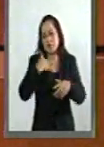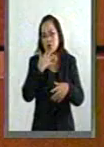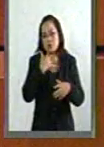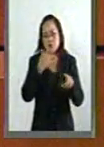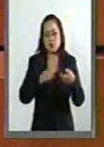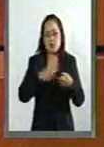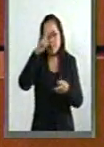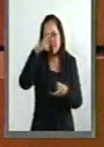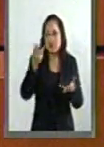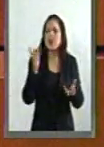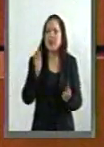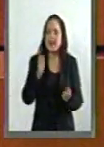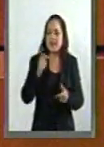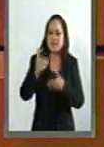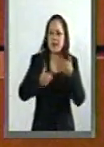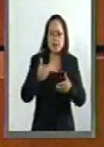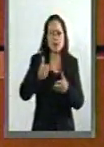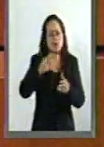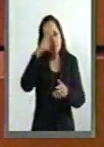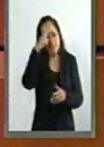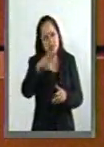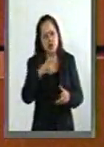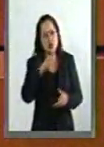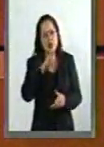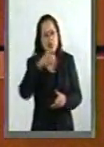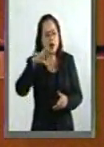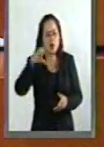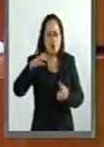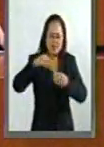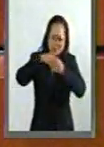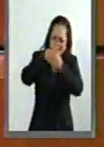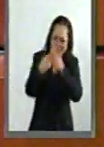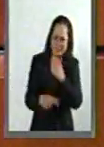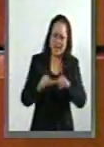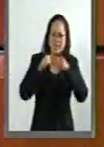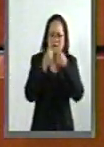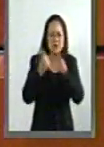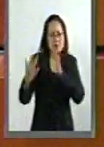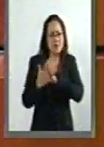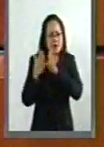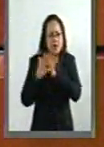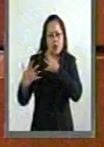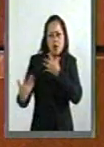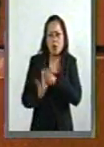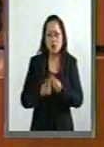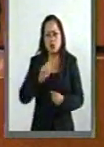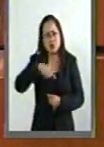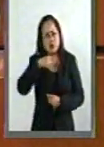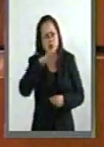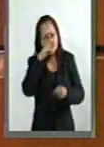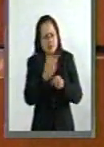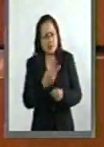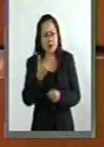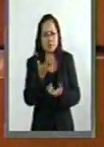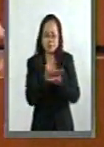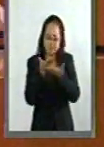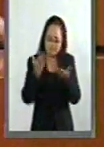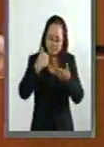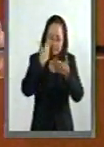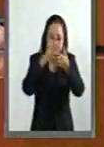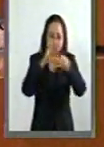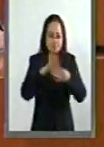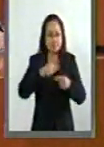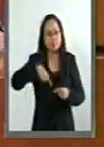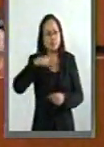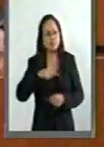México Cómo Vamos, México Evalúa, Oxfam, entre otros. Nos dimos a la tarea, amigos y amigas, de